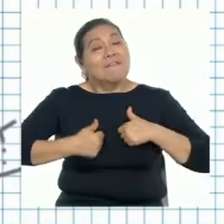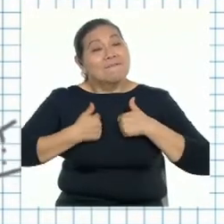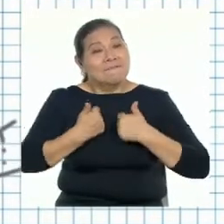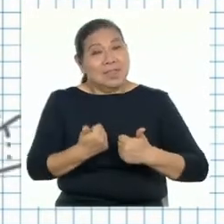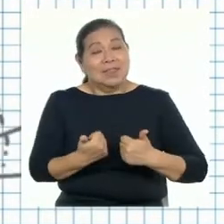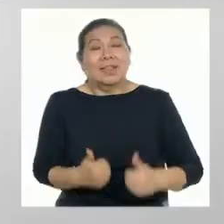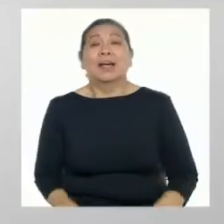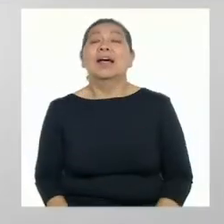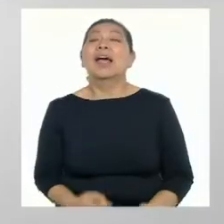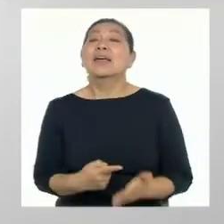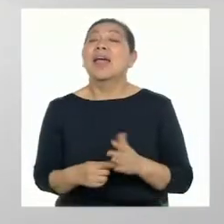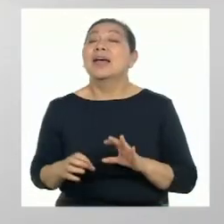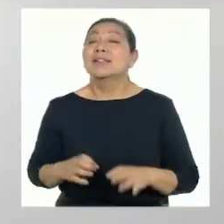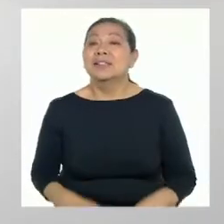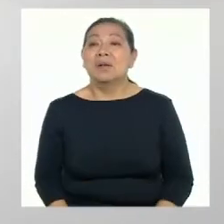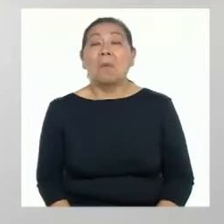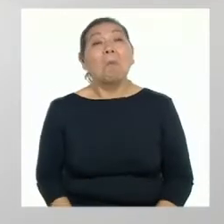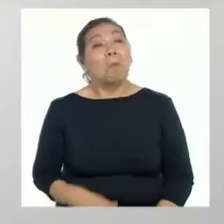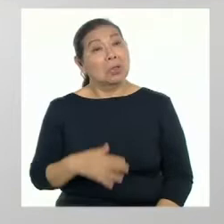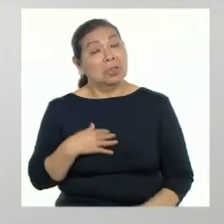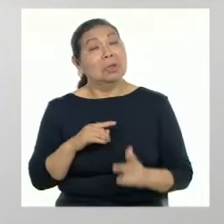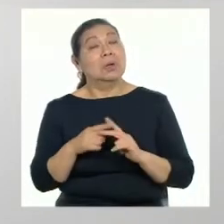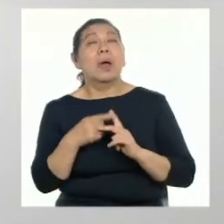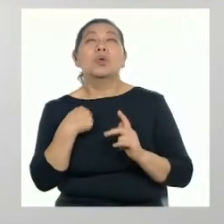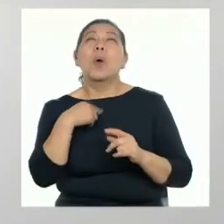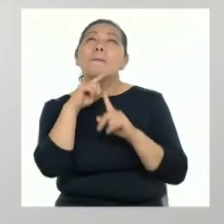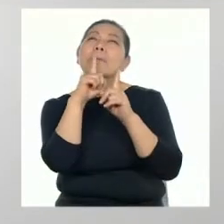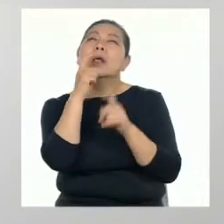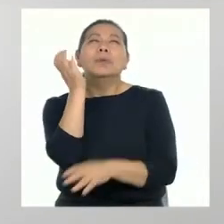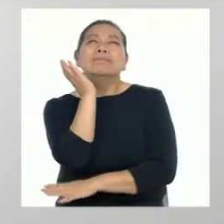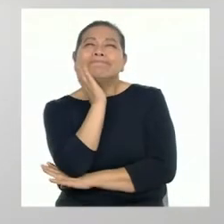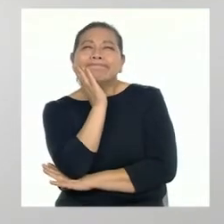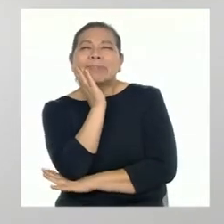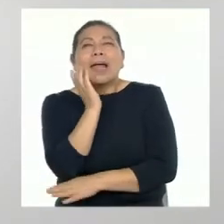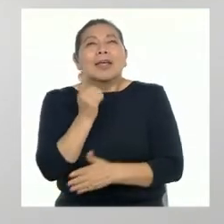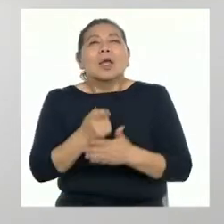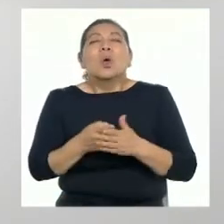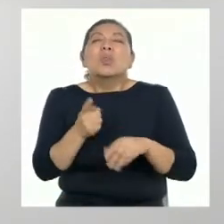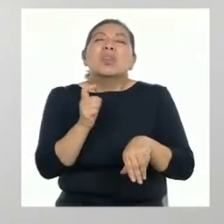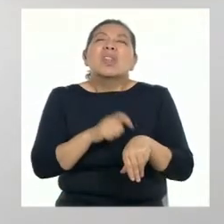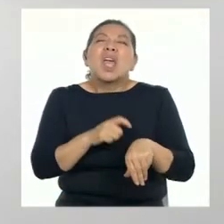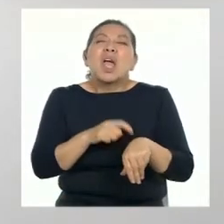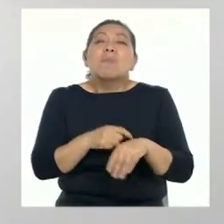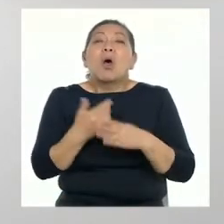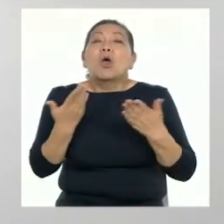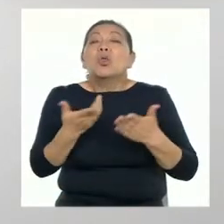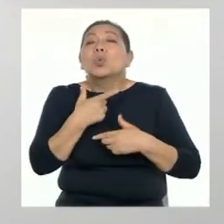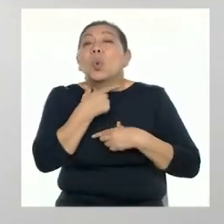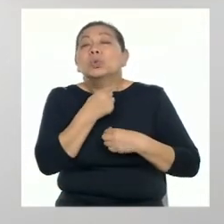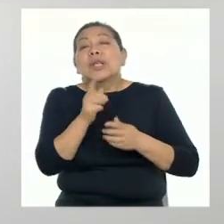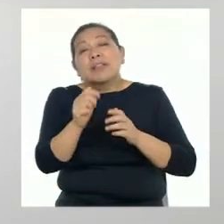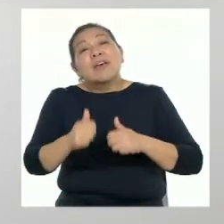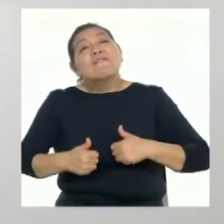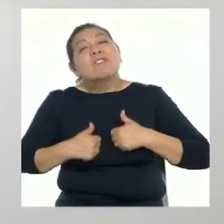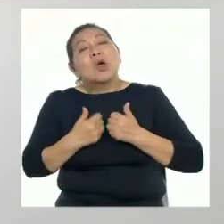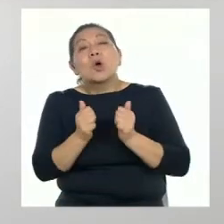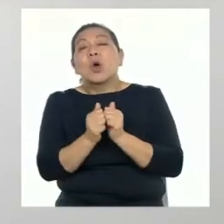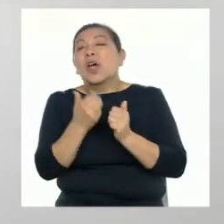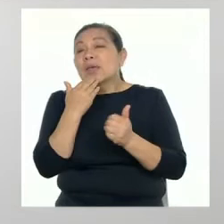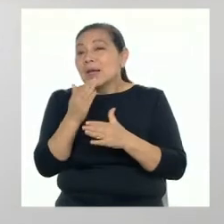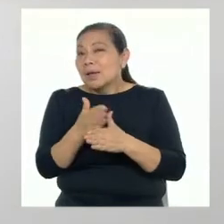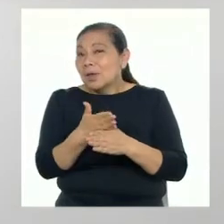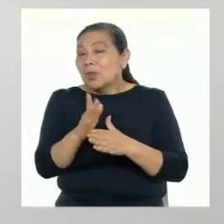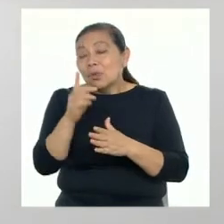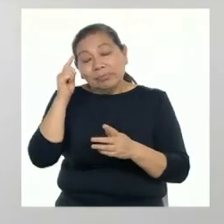quisiéramos tener. Podemos comenzar preguntándonos, ¿a qué dedicarías tu tiempo? ¿Dónde te gustaría vivir? ¿Con quiénes